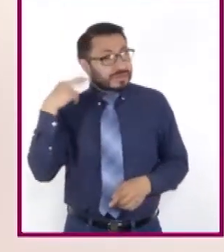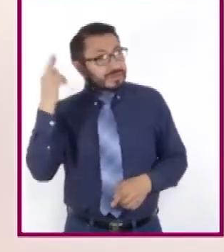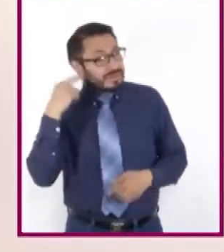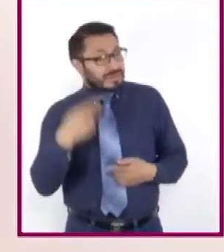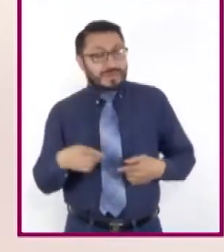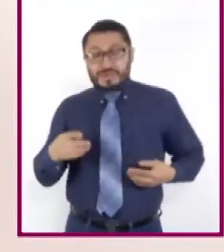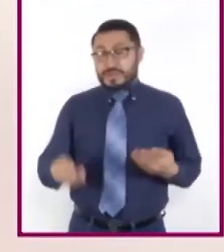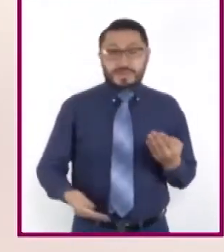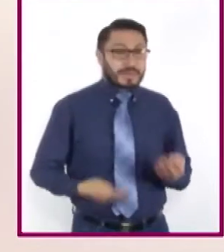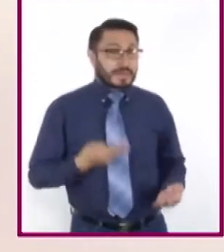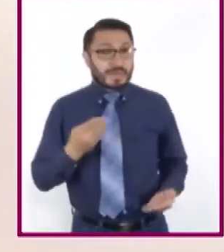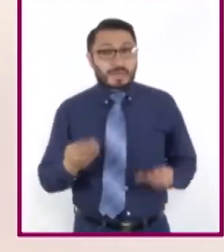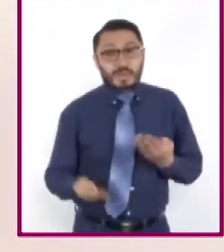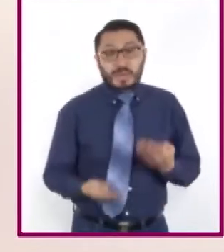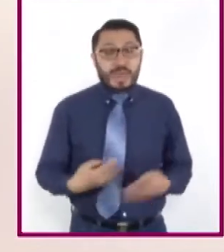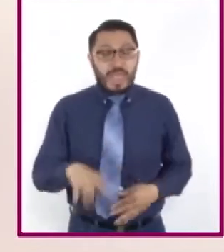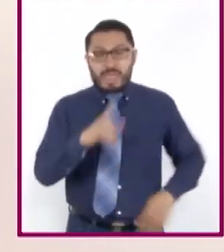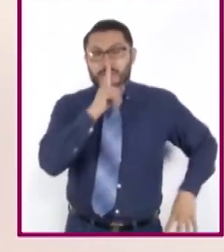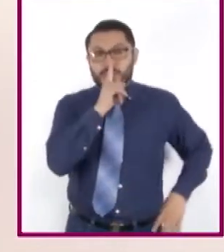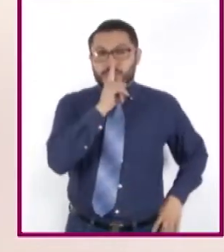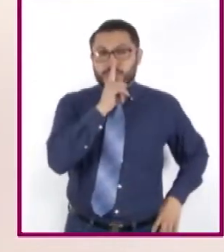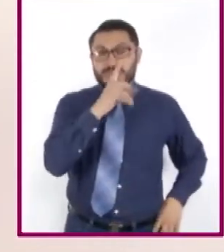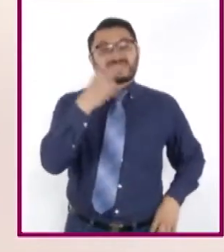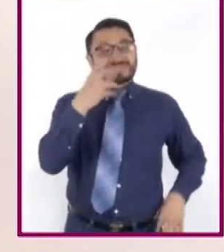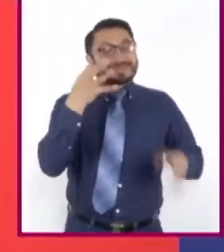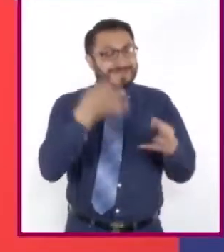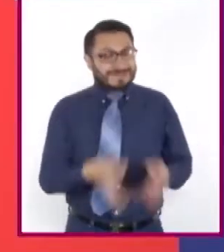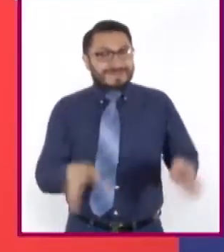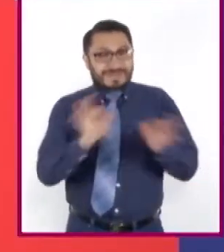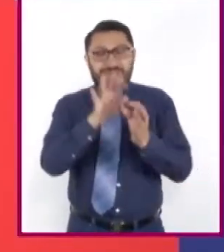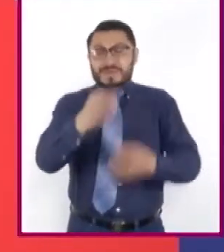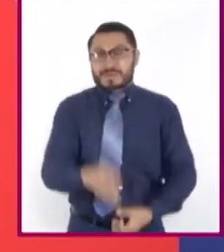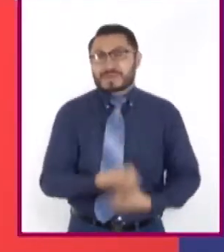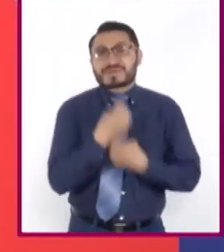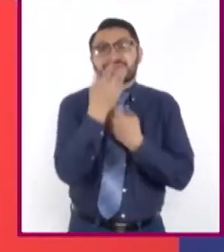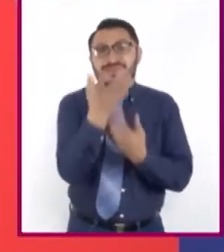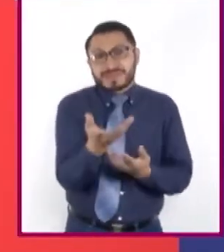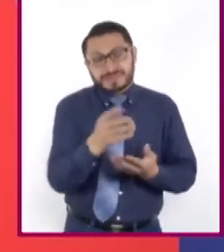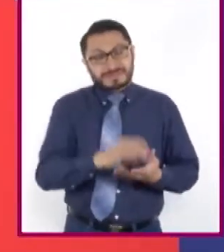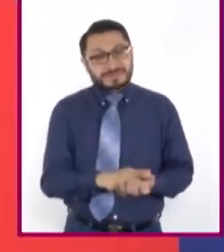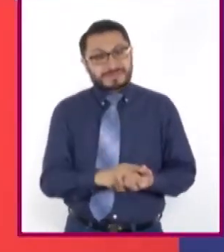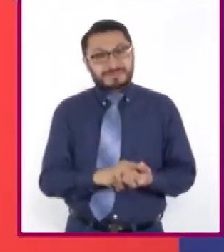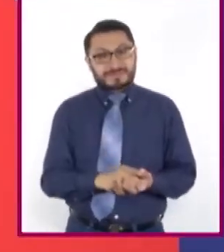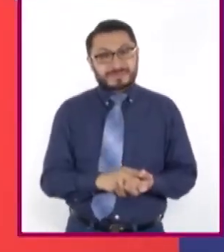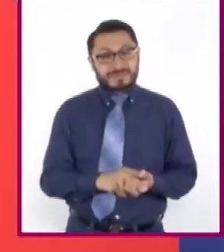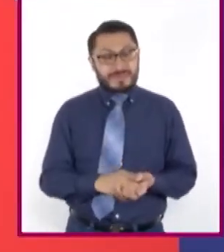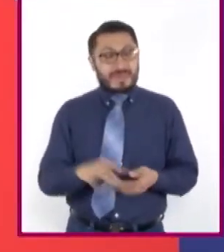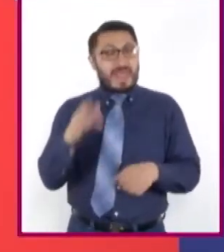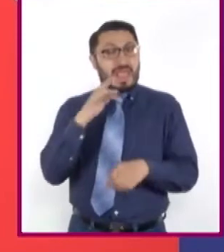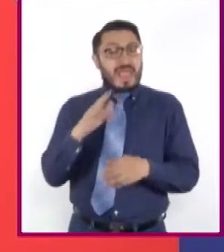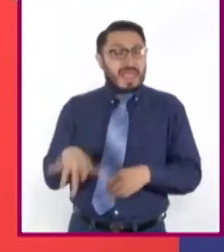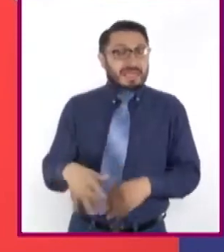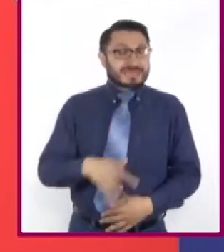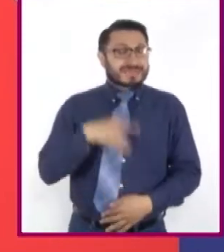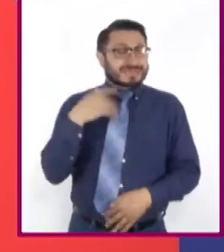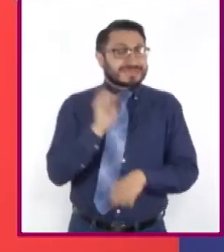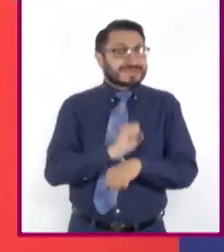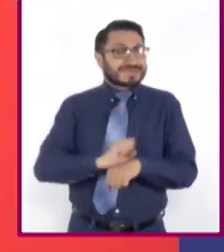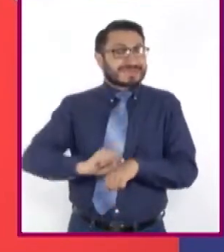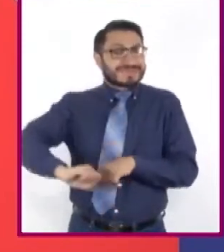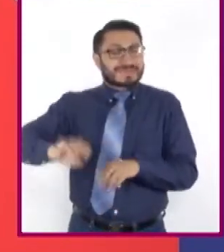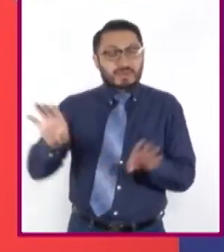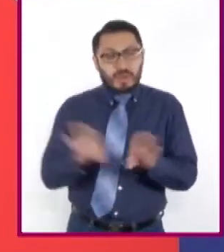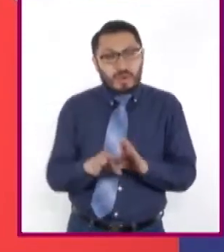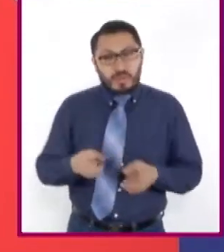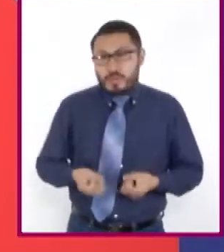los silencios son esenciales para su expresión. El funcionamiento de la textura es proporcionar veracidad a la